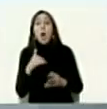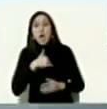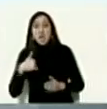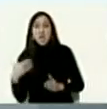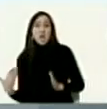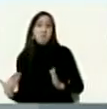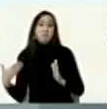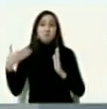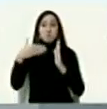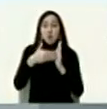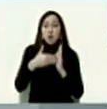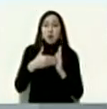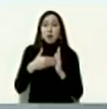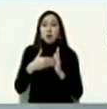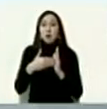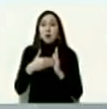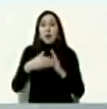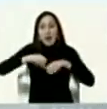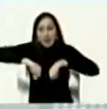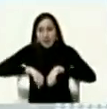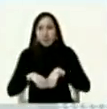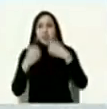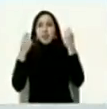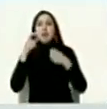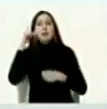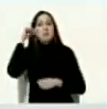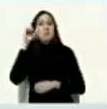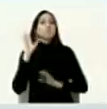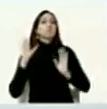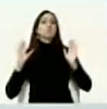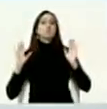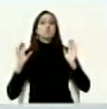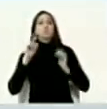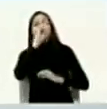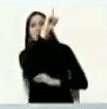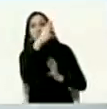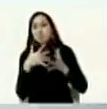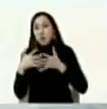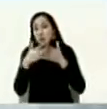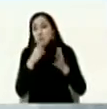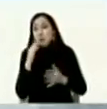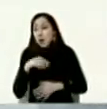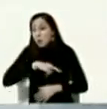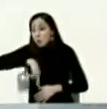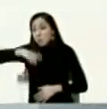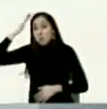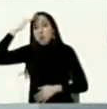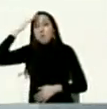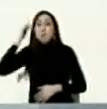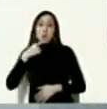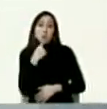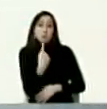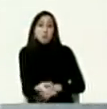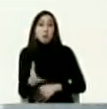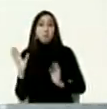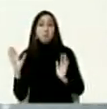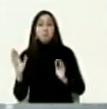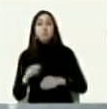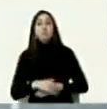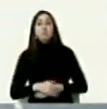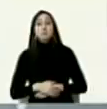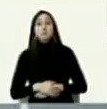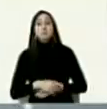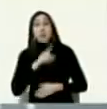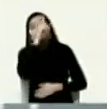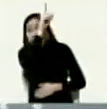malponer y dañar a Joe Biden con la experiencia que tenemos lo digo alguien en el aparato